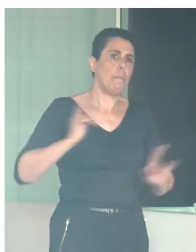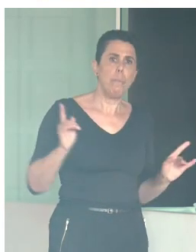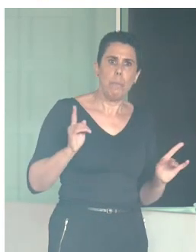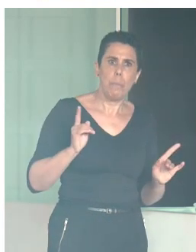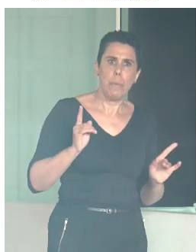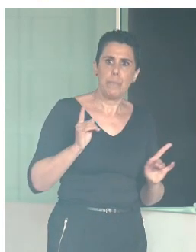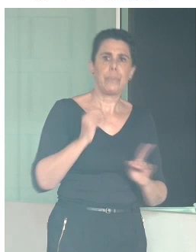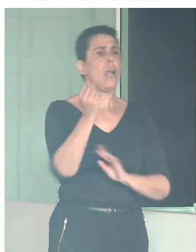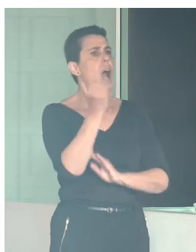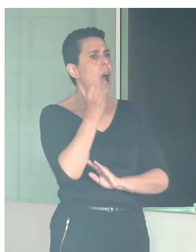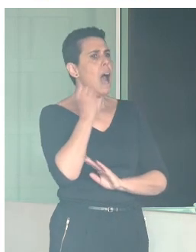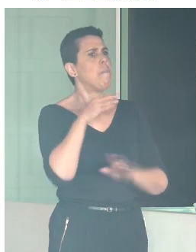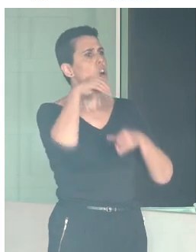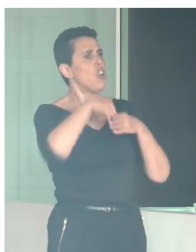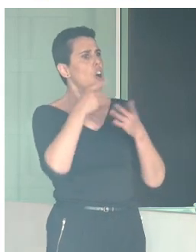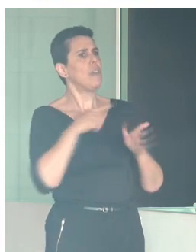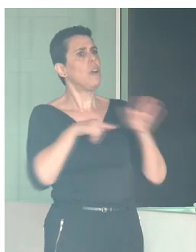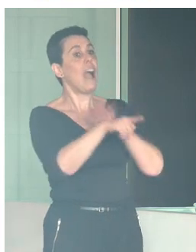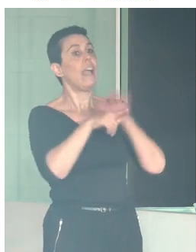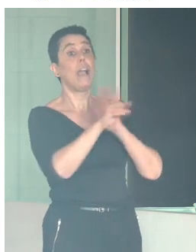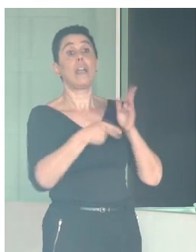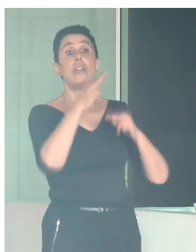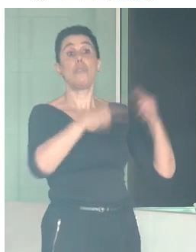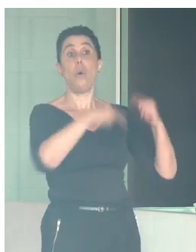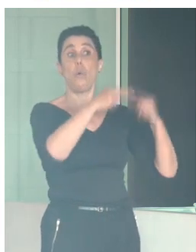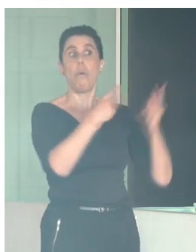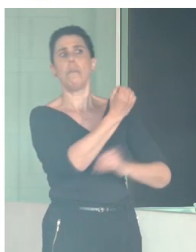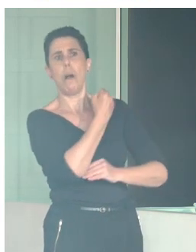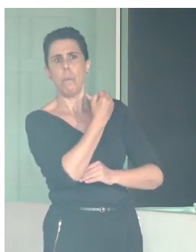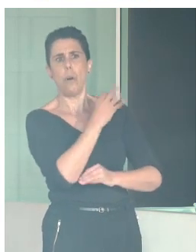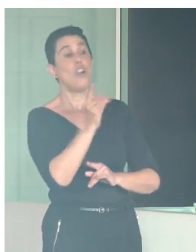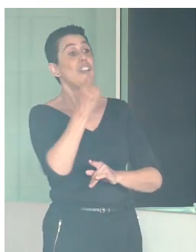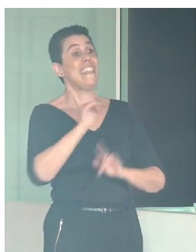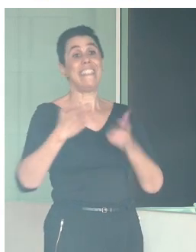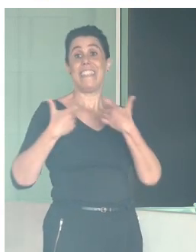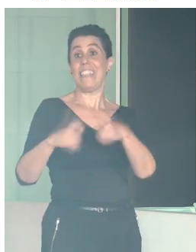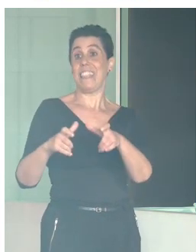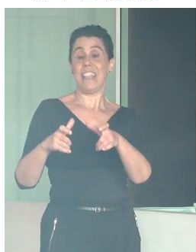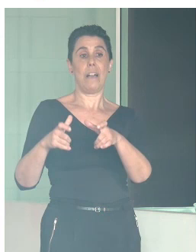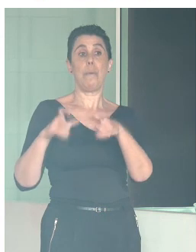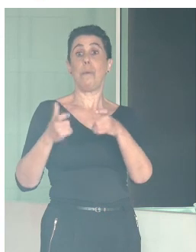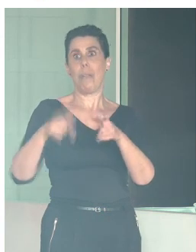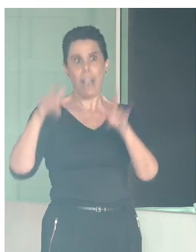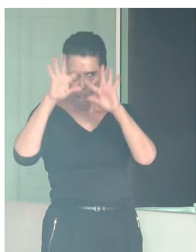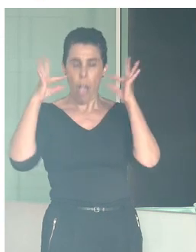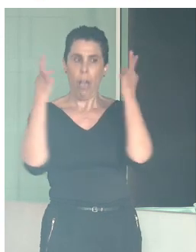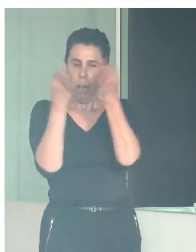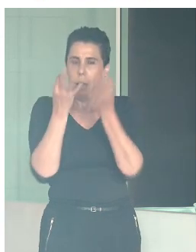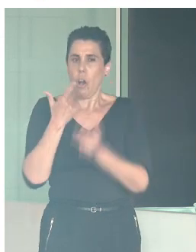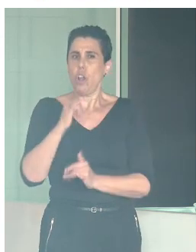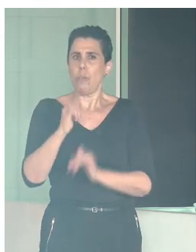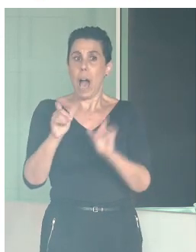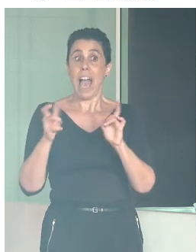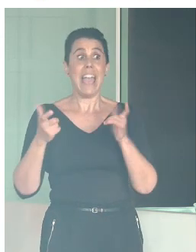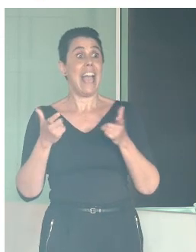de urbanismo, de gerencia de urbanismo, como por la unidad que tiene Córdoba, que la verdad es que es un lujo contar con una unidad de